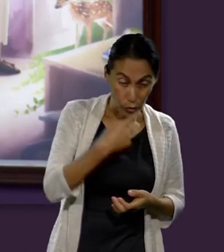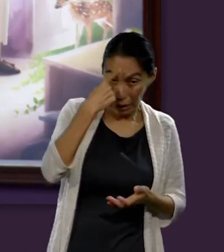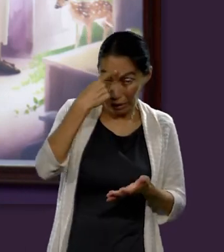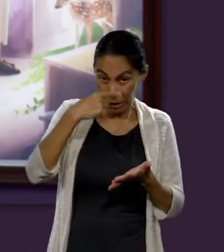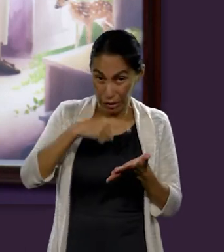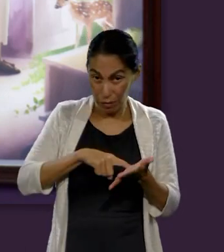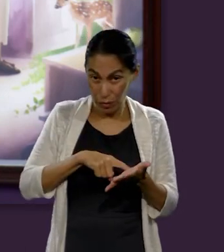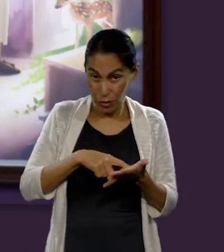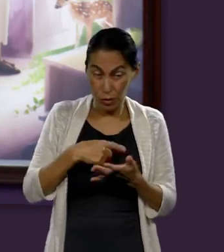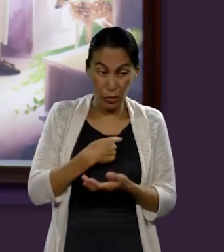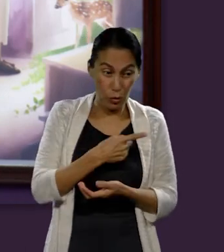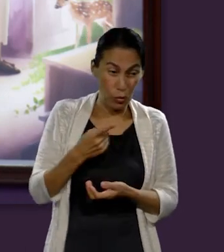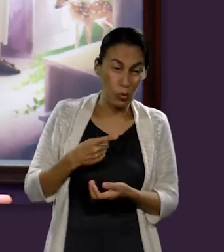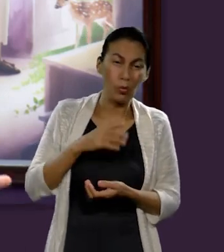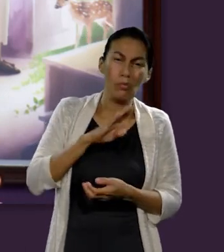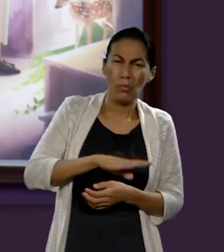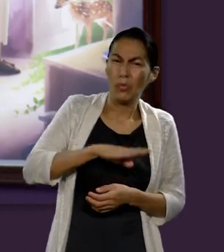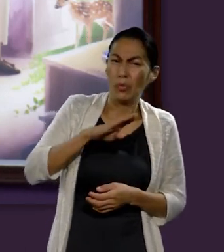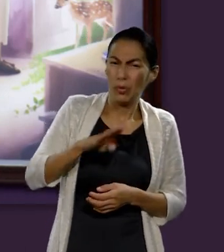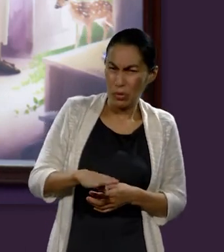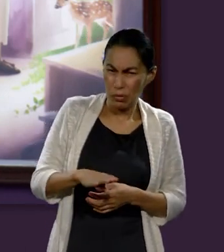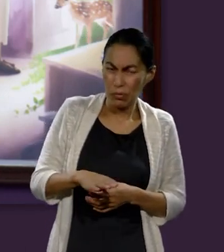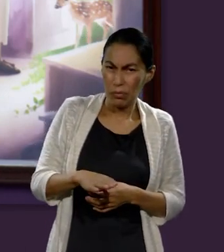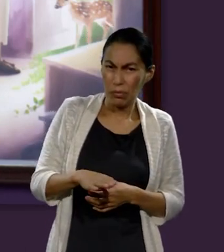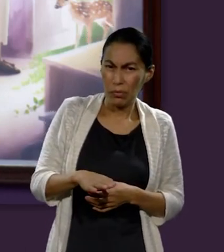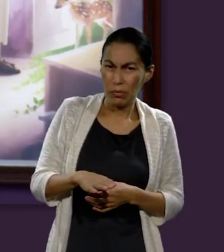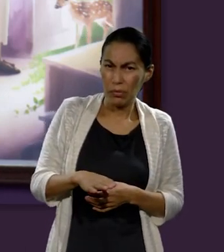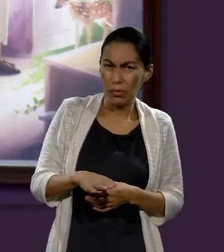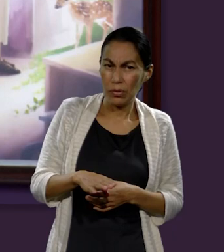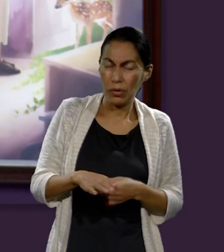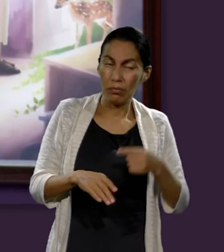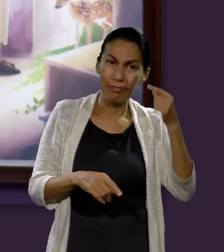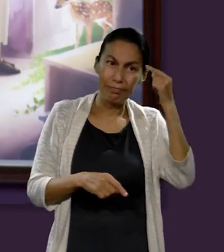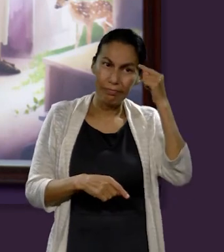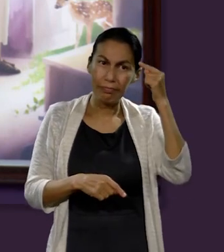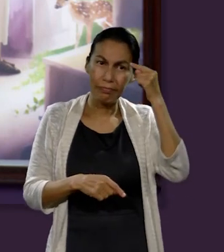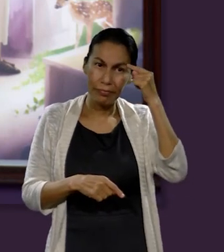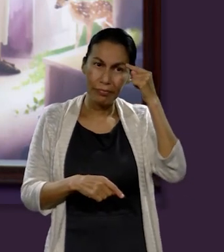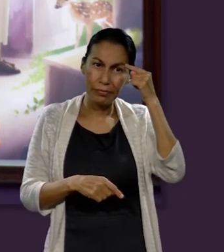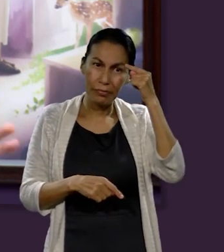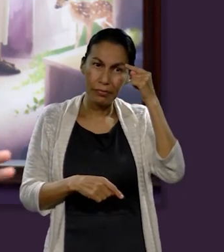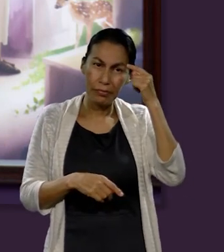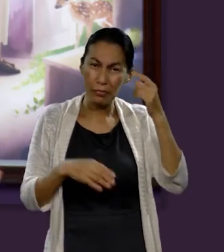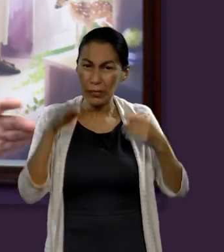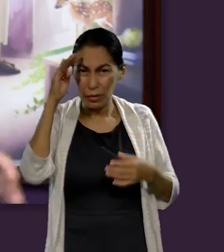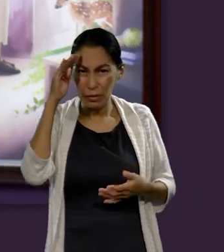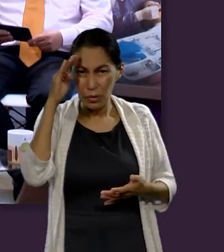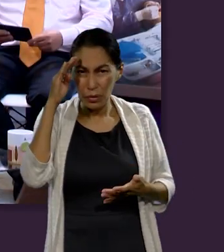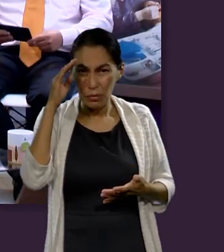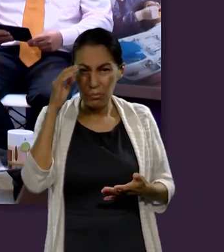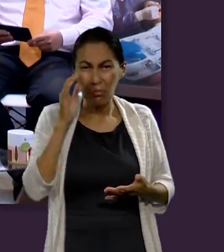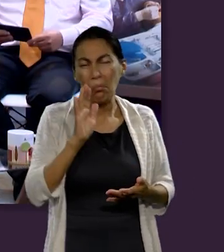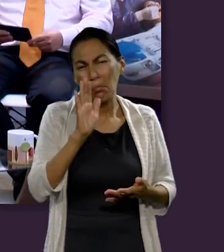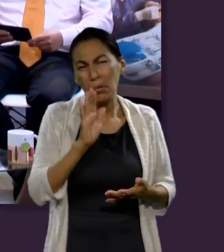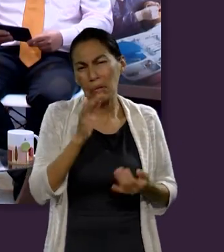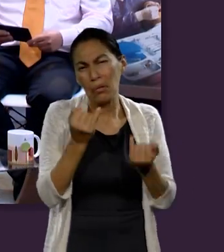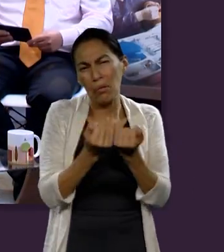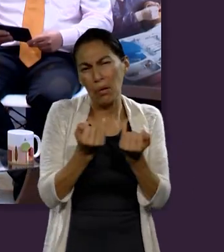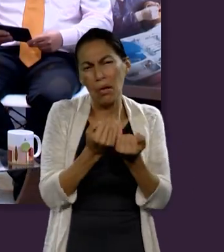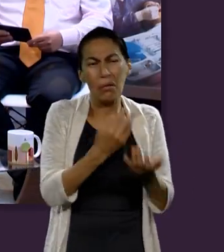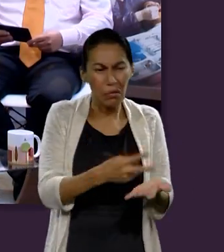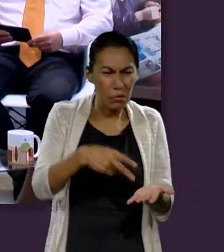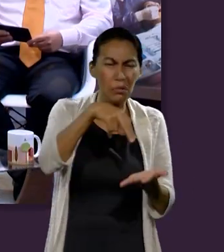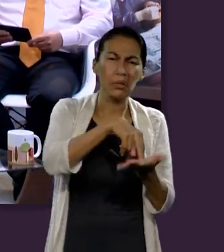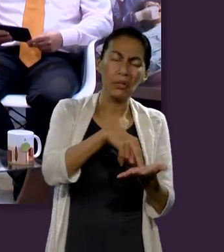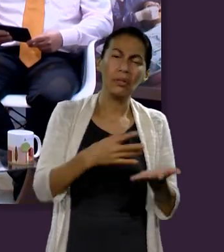de que al momento de morir tenemos en alguna forma conciencia no sería muy diferente al de resucitar bajo estas